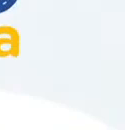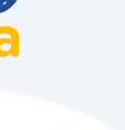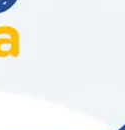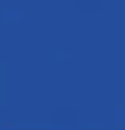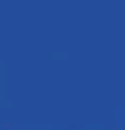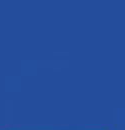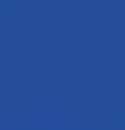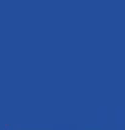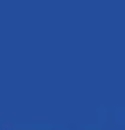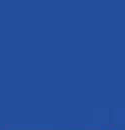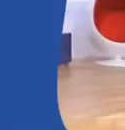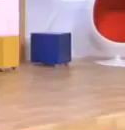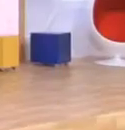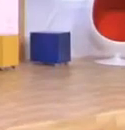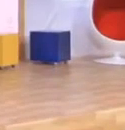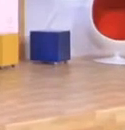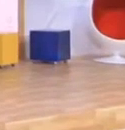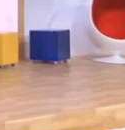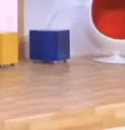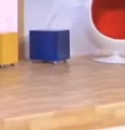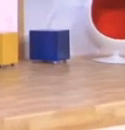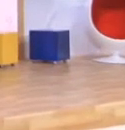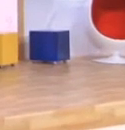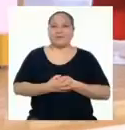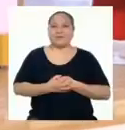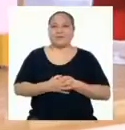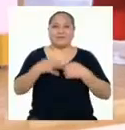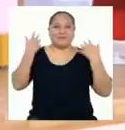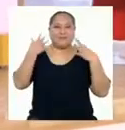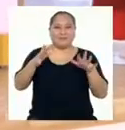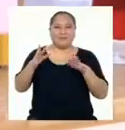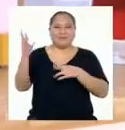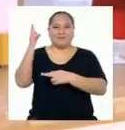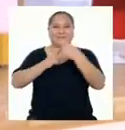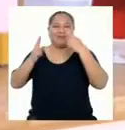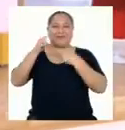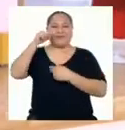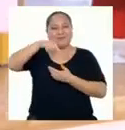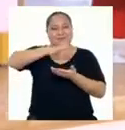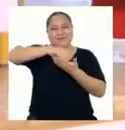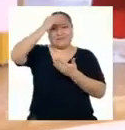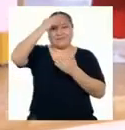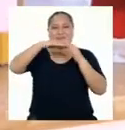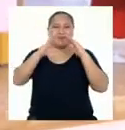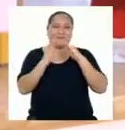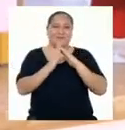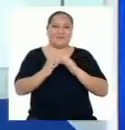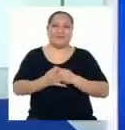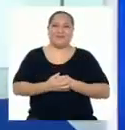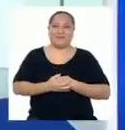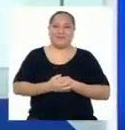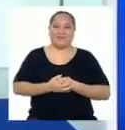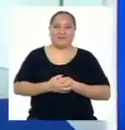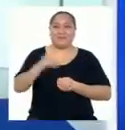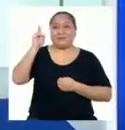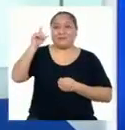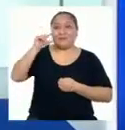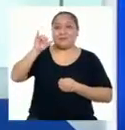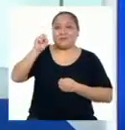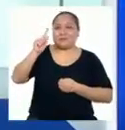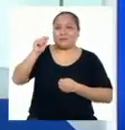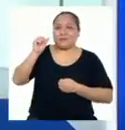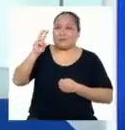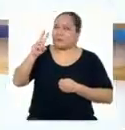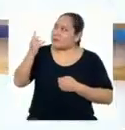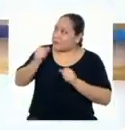¡Suscríbete al ¡Estamos de vuelta en Aprendo en Casa! Profesor Gustavo,